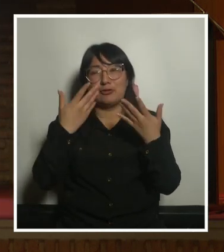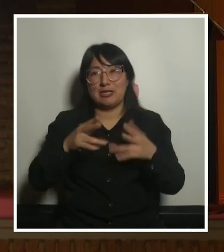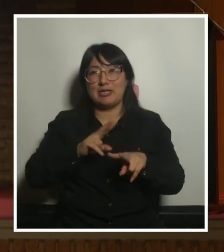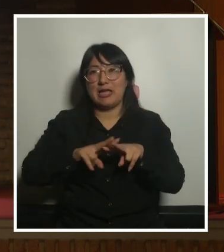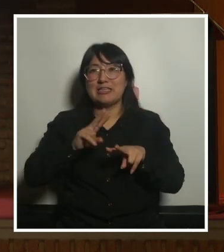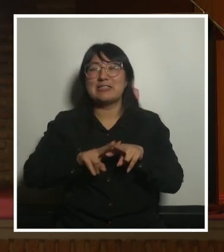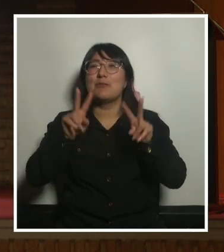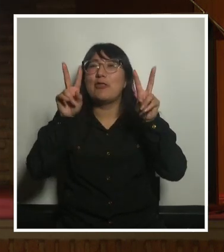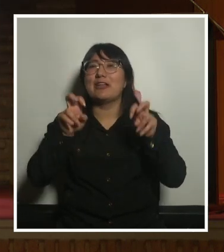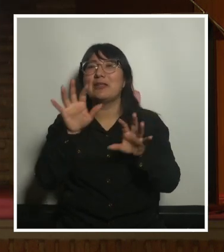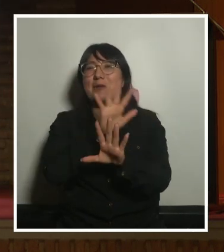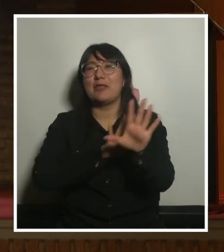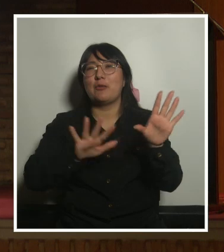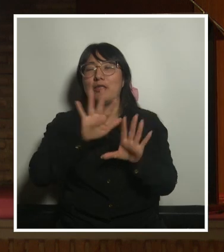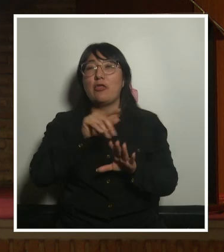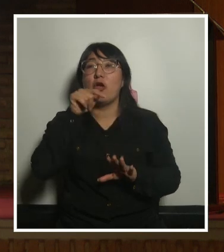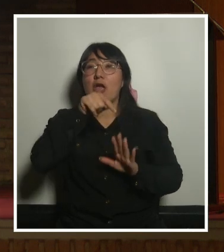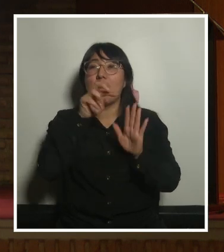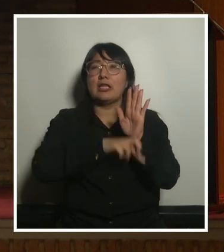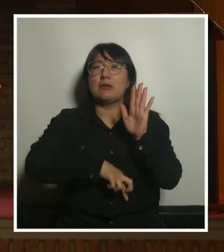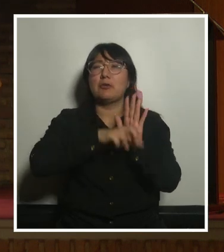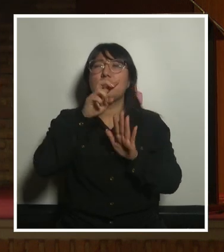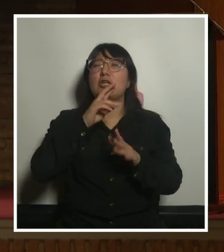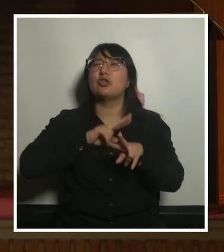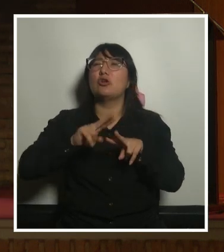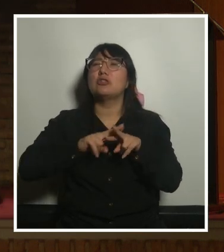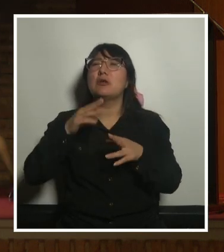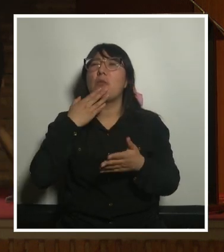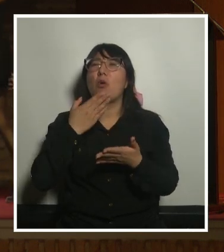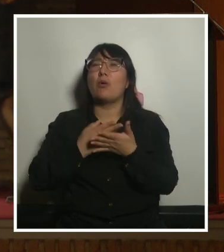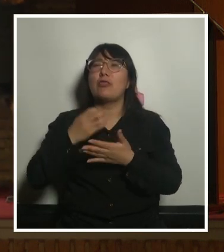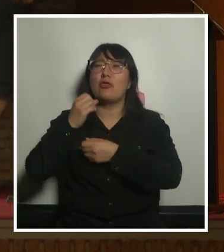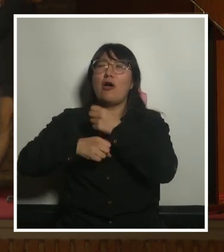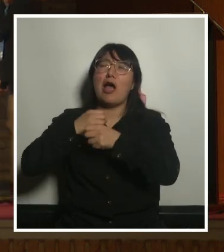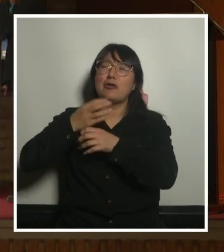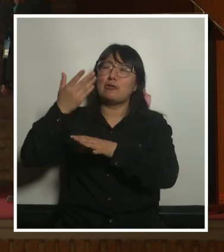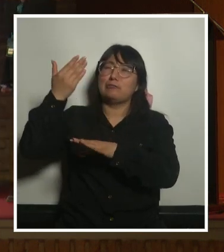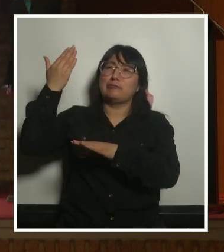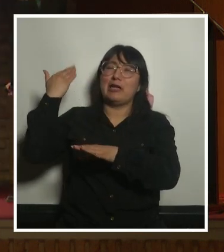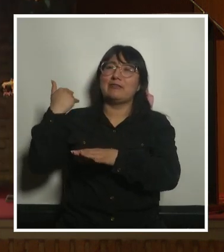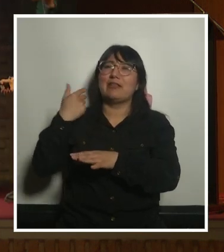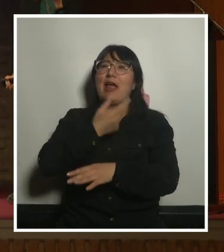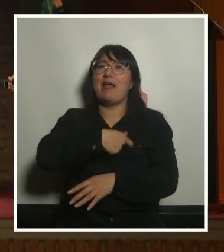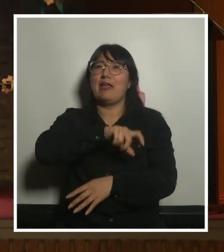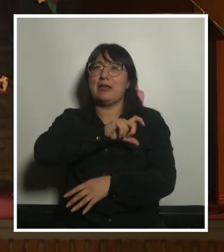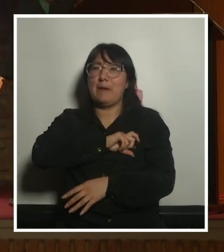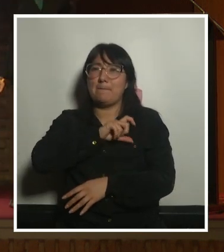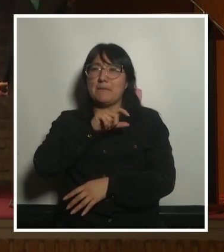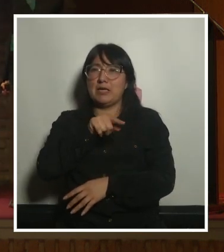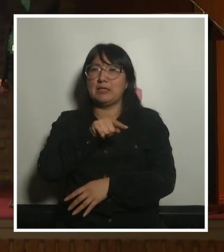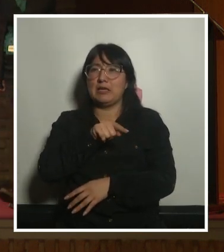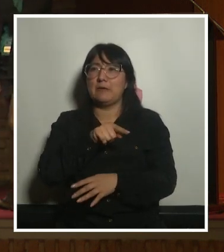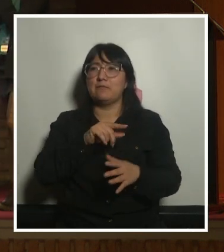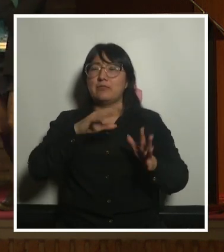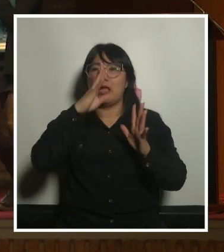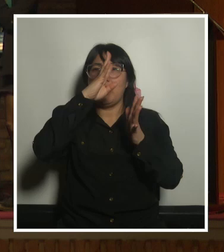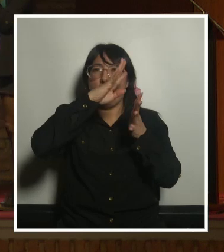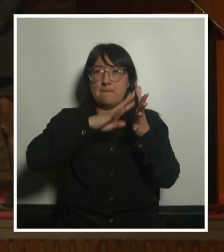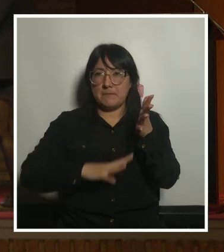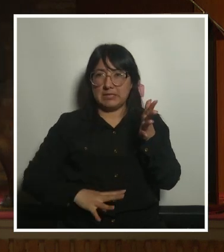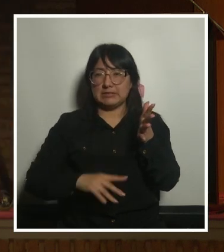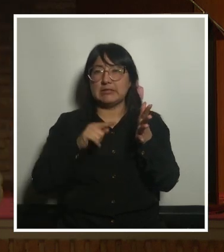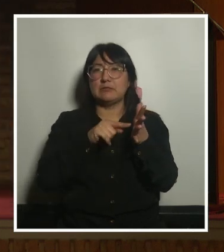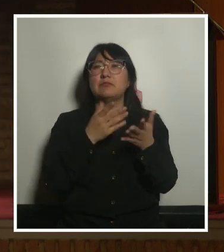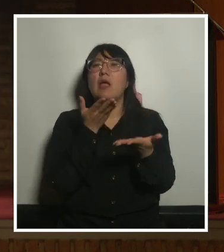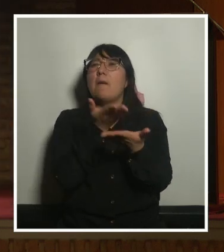cuidados eso es un proyecto que hicimos hace unos años en el distrito del Echampla de Barcelona el del Placerda y donde lo que nos